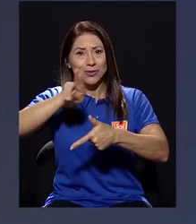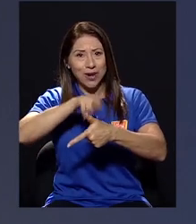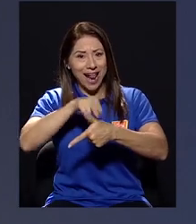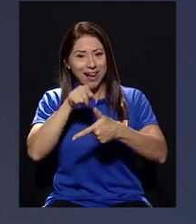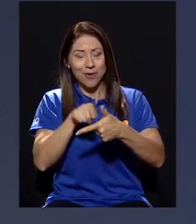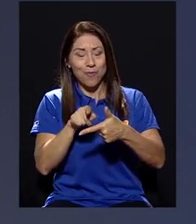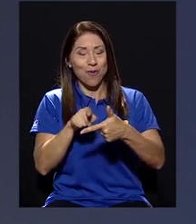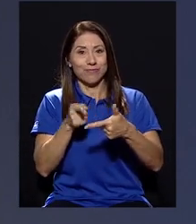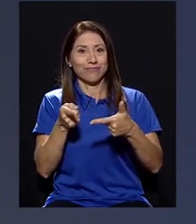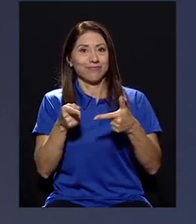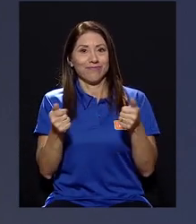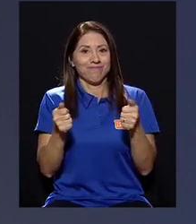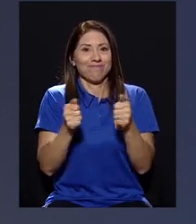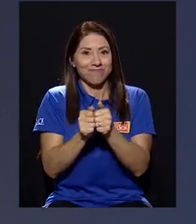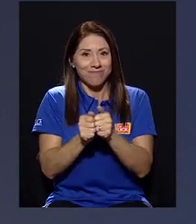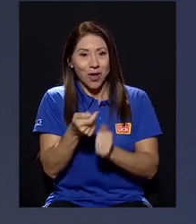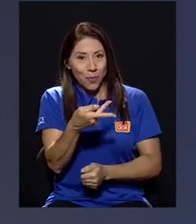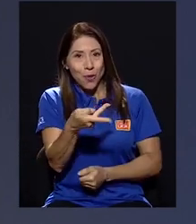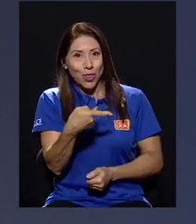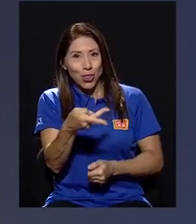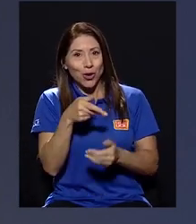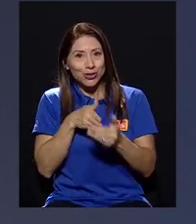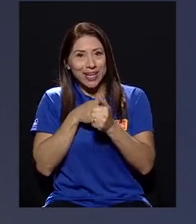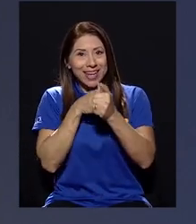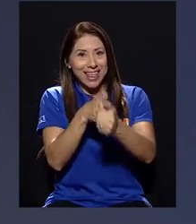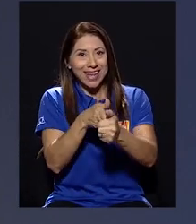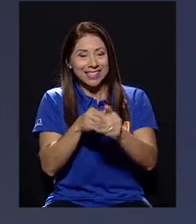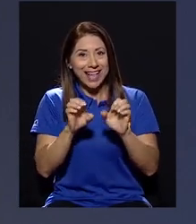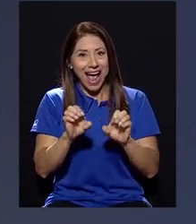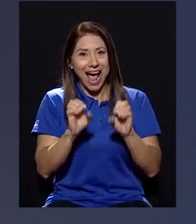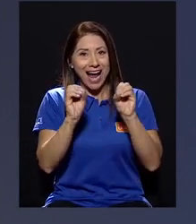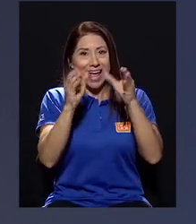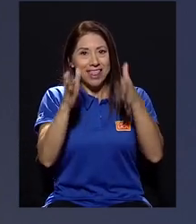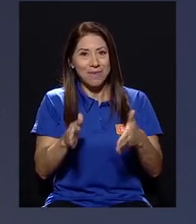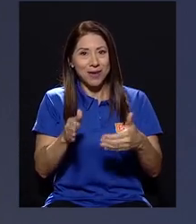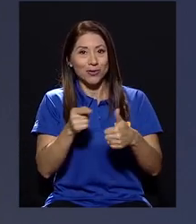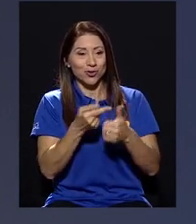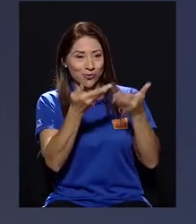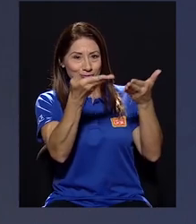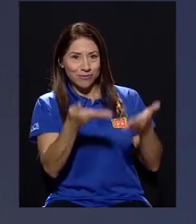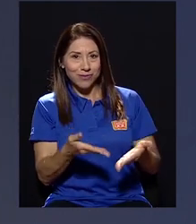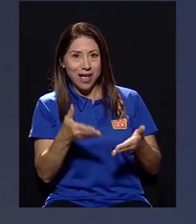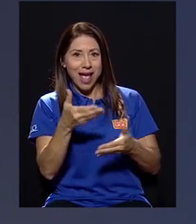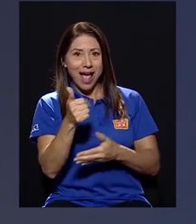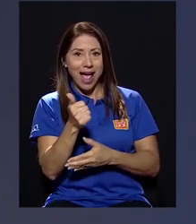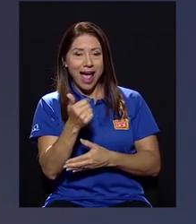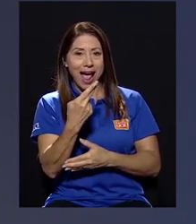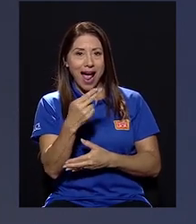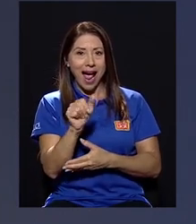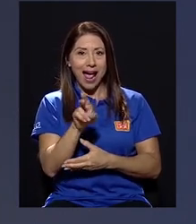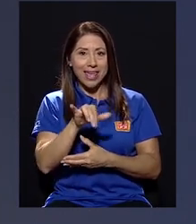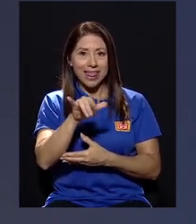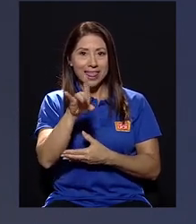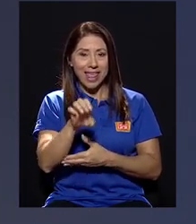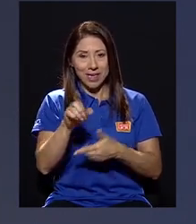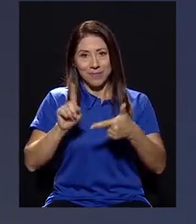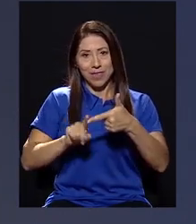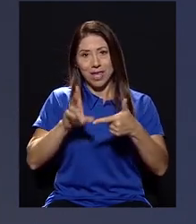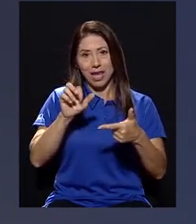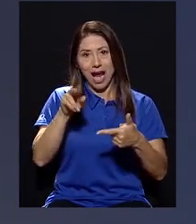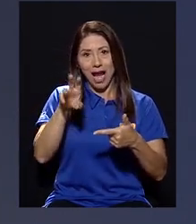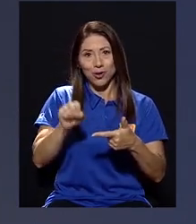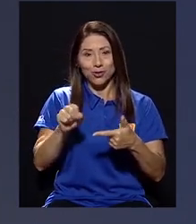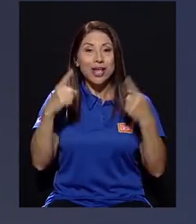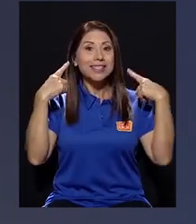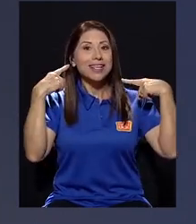intuitiva, por dos líderes académicos, en este caso Doña Idé y Don Carlos, se logra hacer funcionar